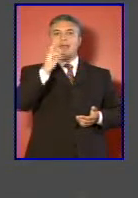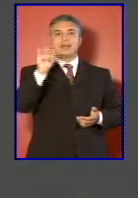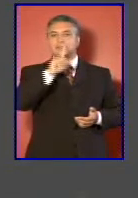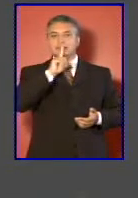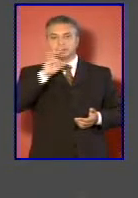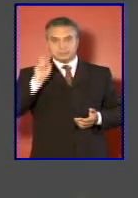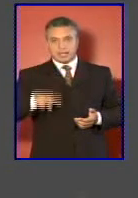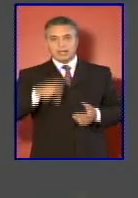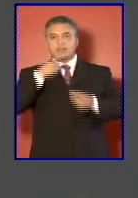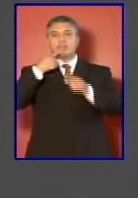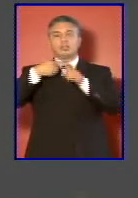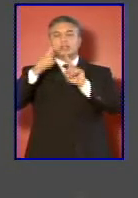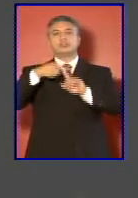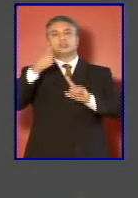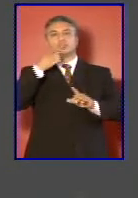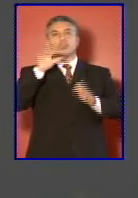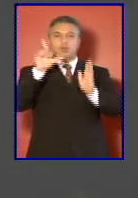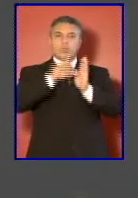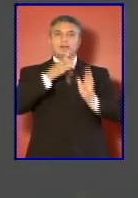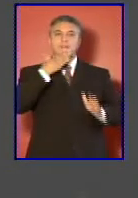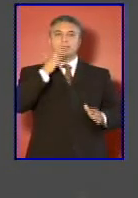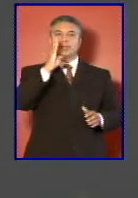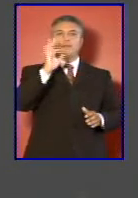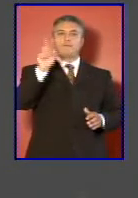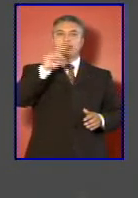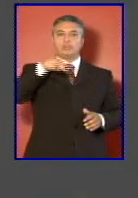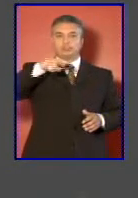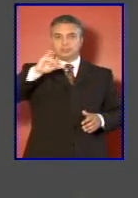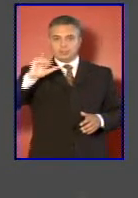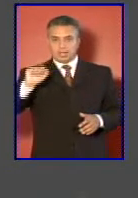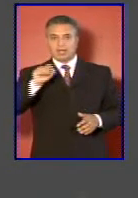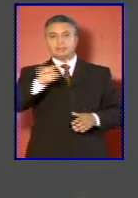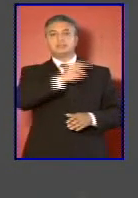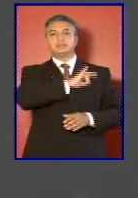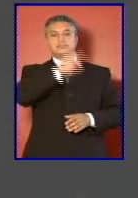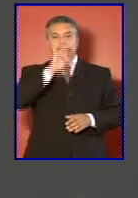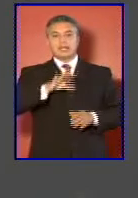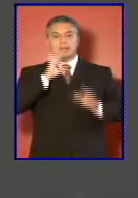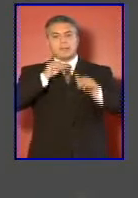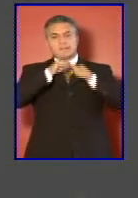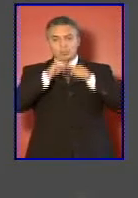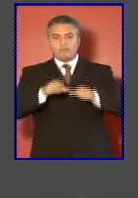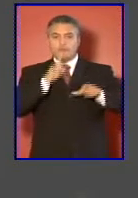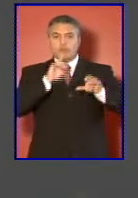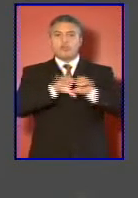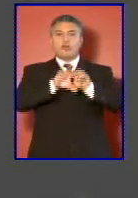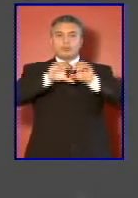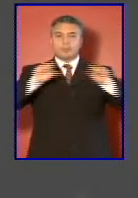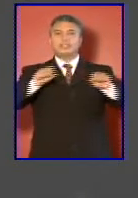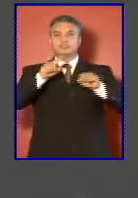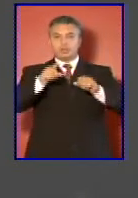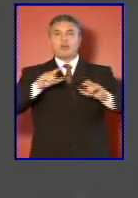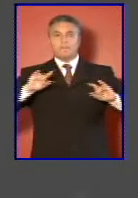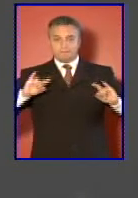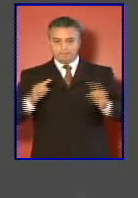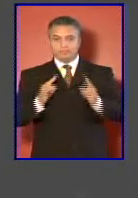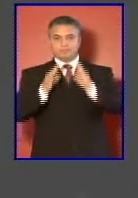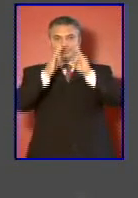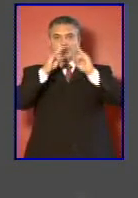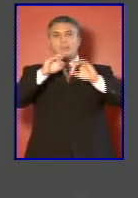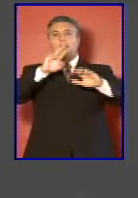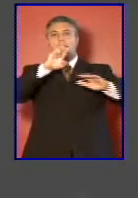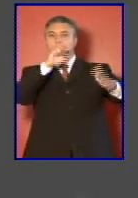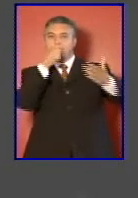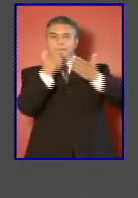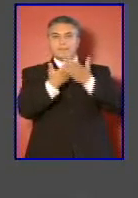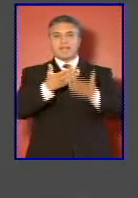Herzegovina. En particular, Chile mantuvo y reafirmó su compromiso con el proceso de construcción de paz en Haití